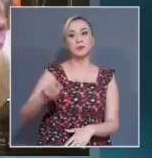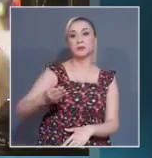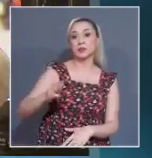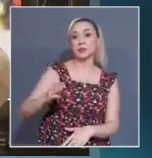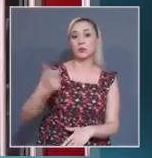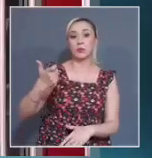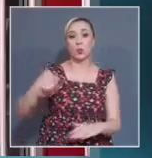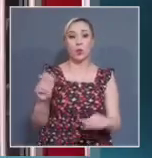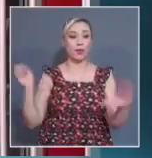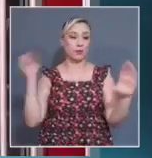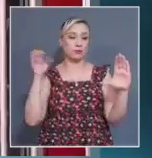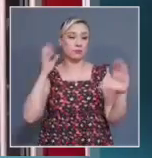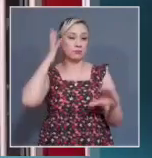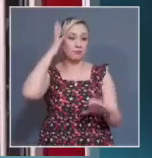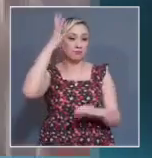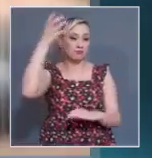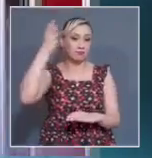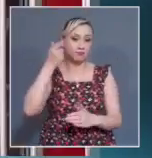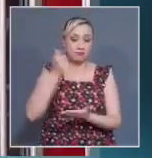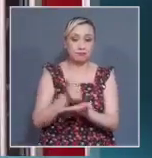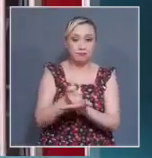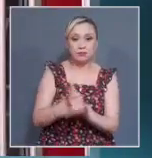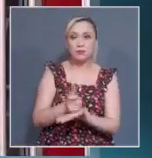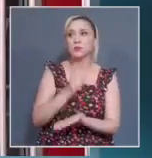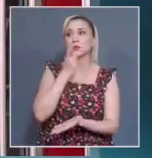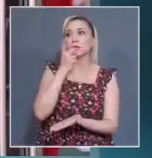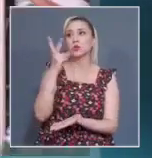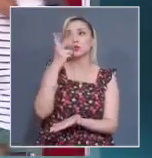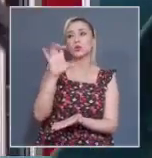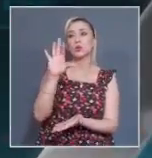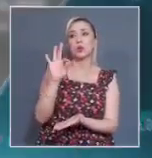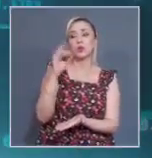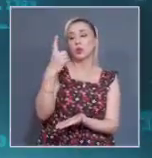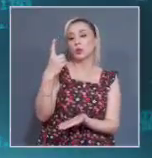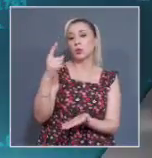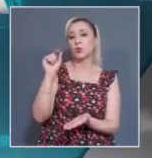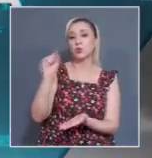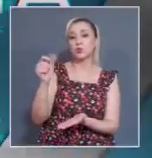minusvalías por 241.6 millones de pesos.